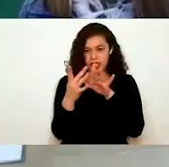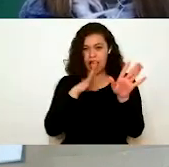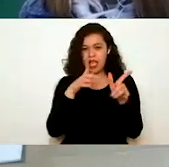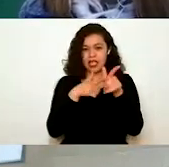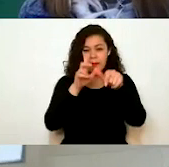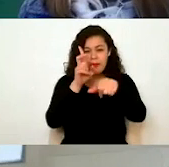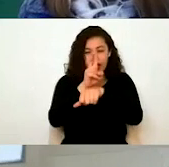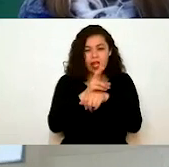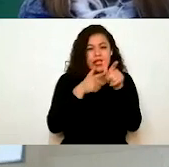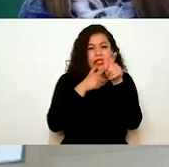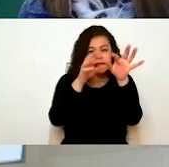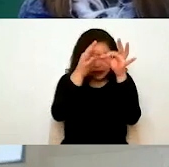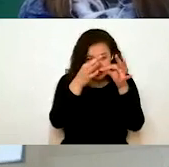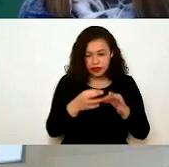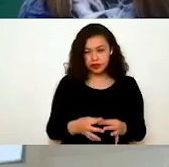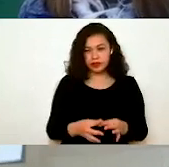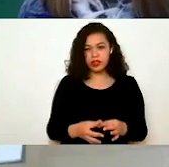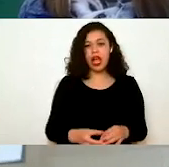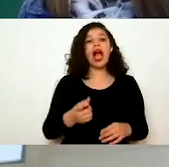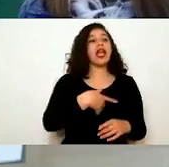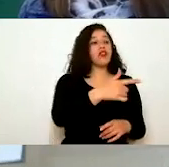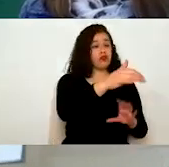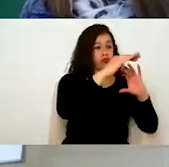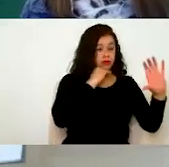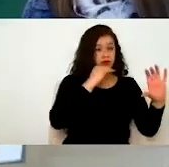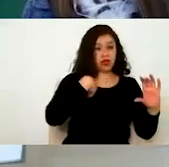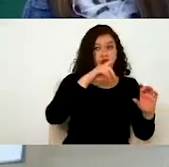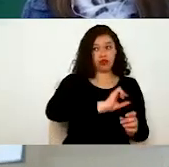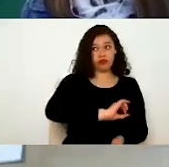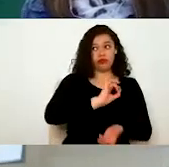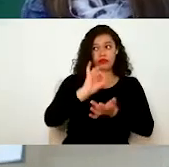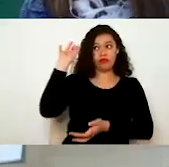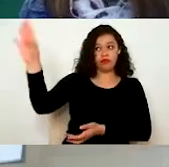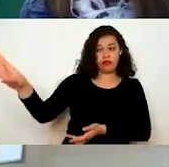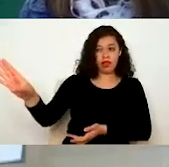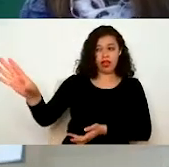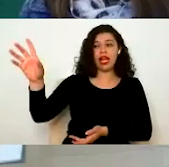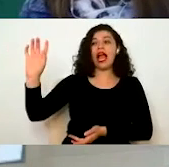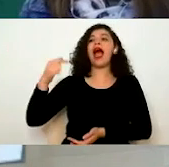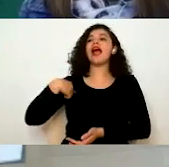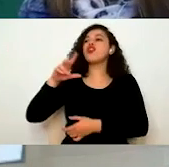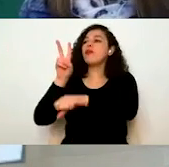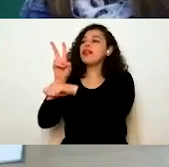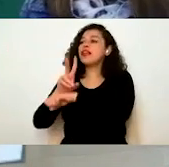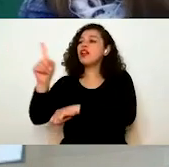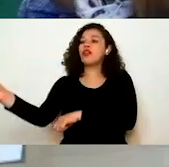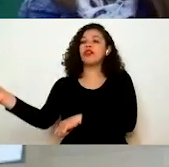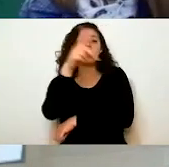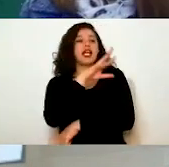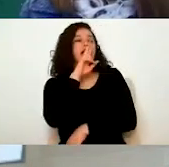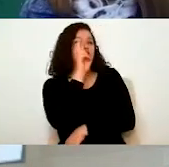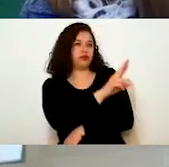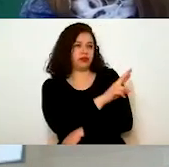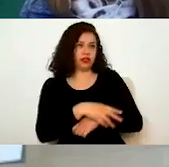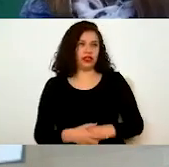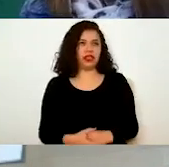aquellas que se canalizan se les dé respuesta lo más oportunamente posible. Los que ya hablaron a mesa